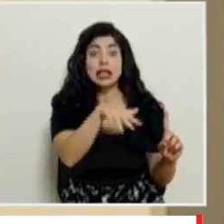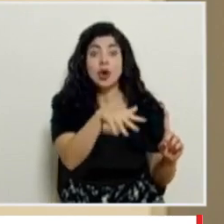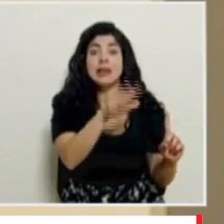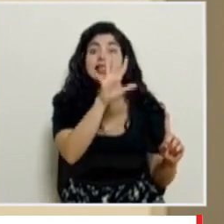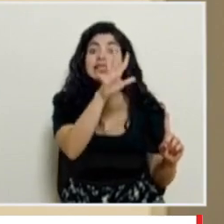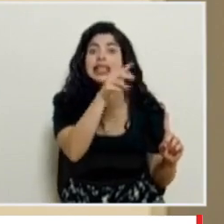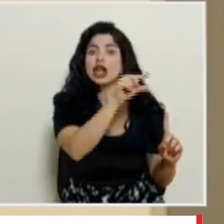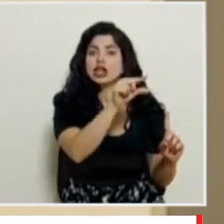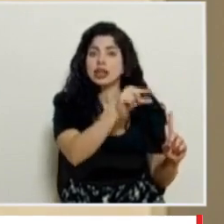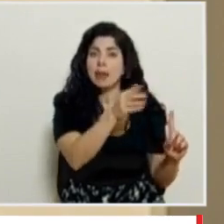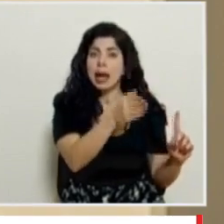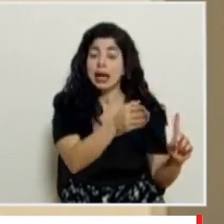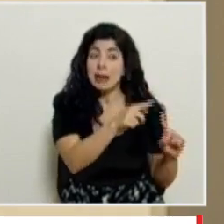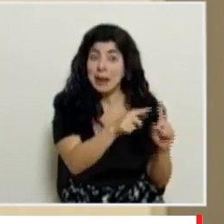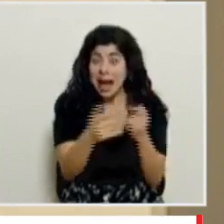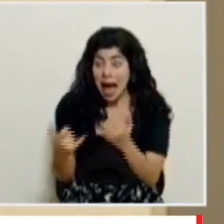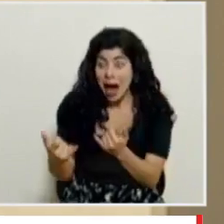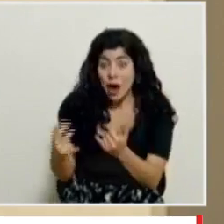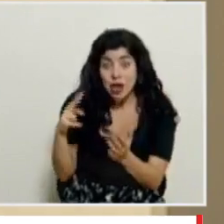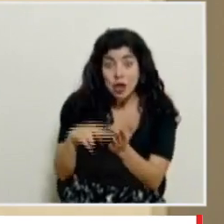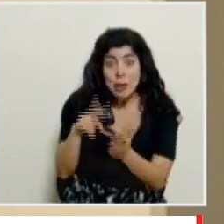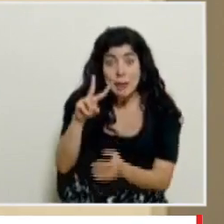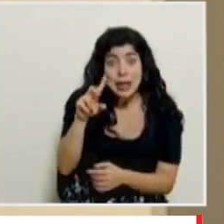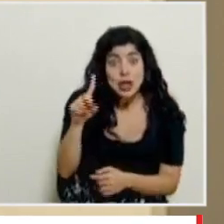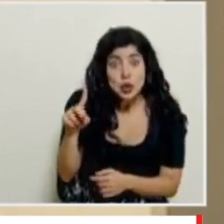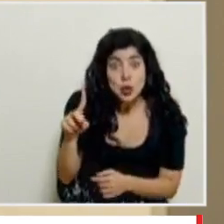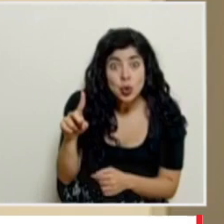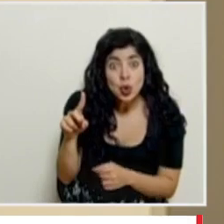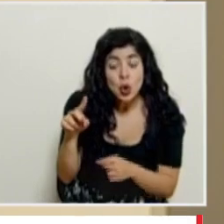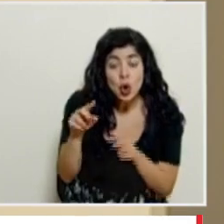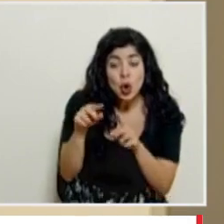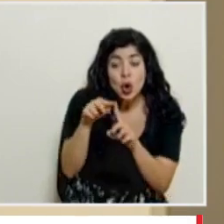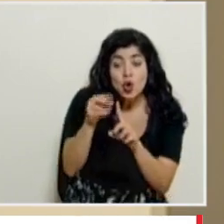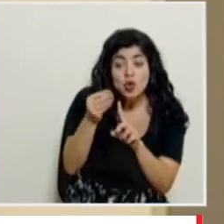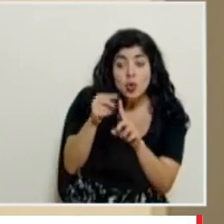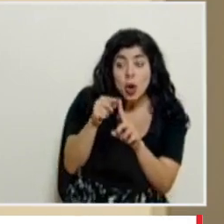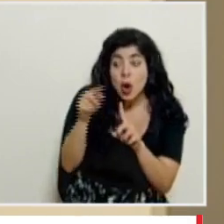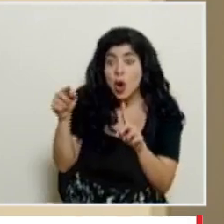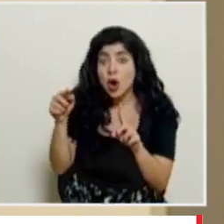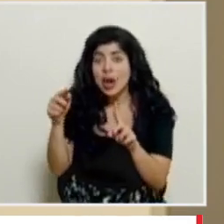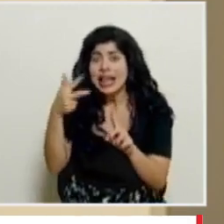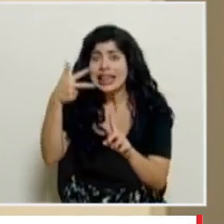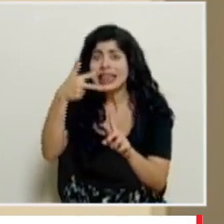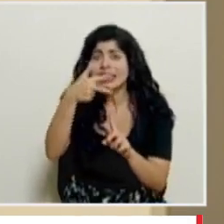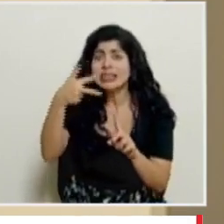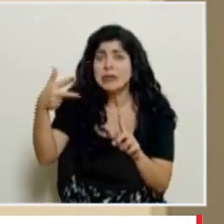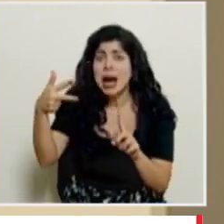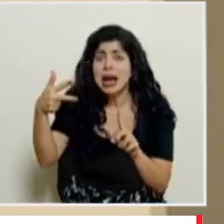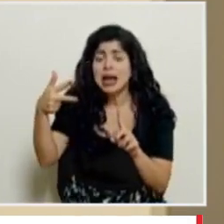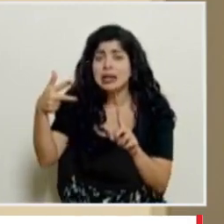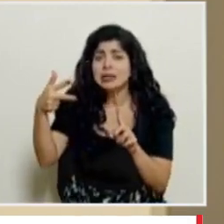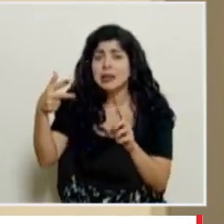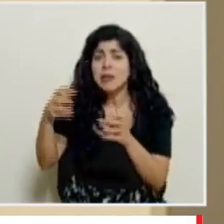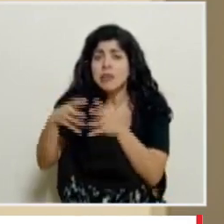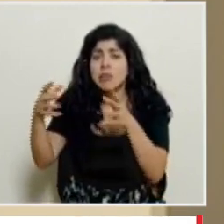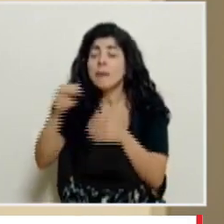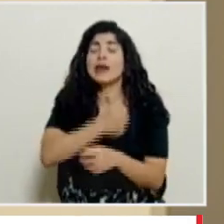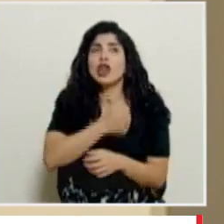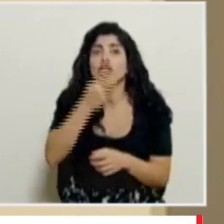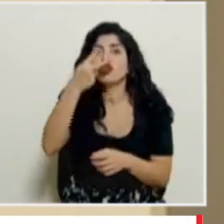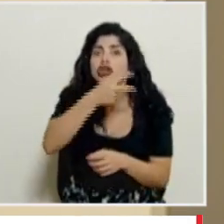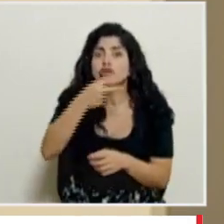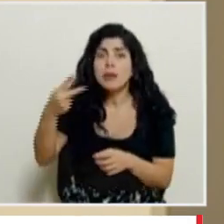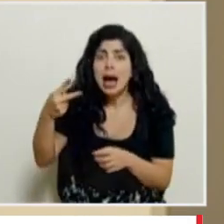y en este 2021 nos está tomando tres semanas, nada más. Dos semanas